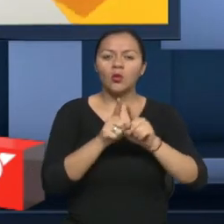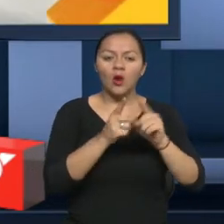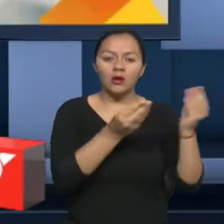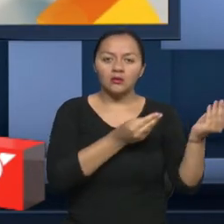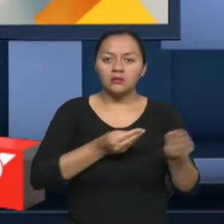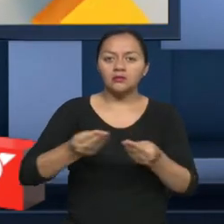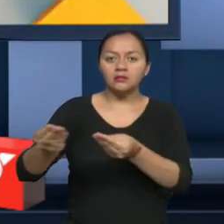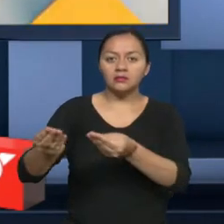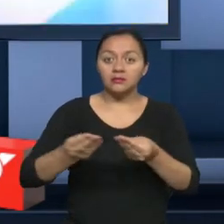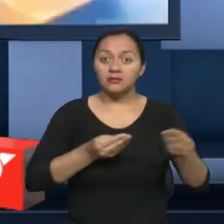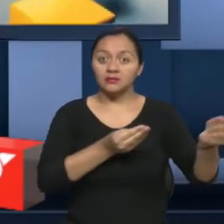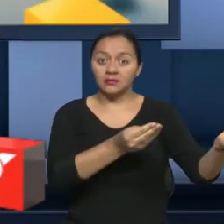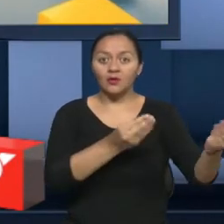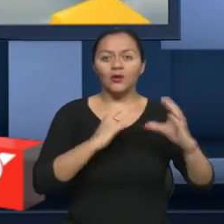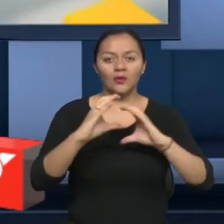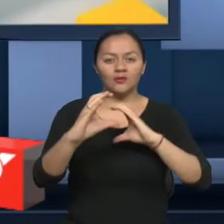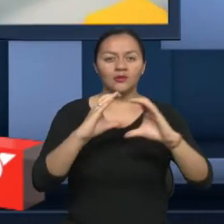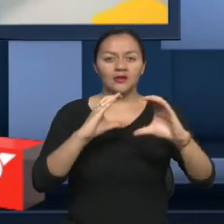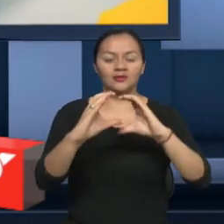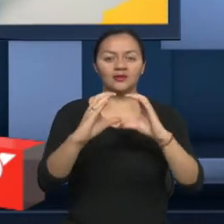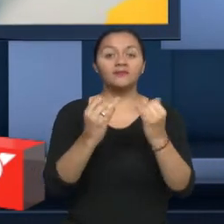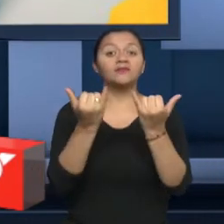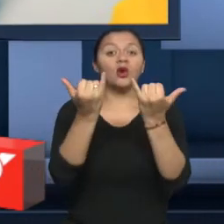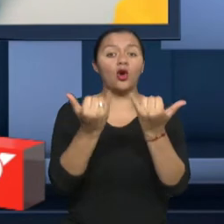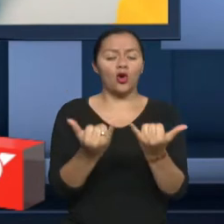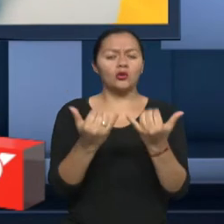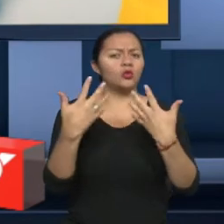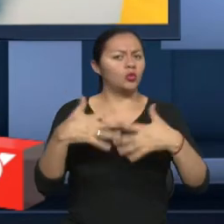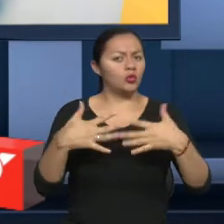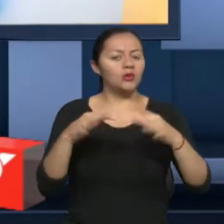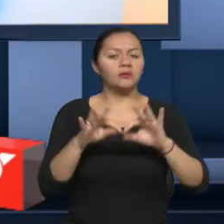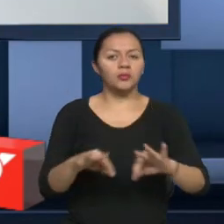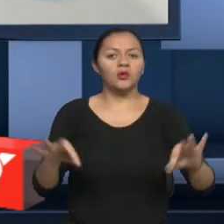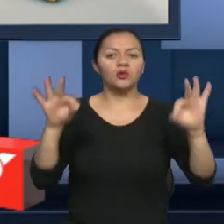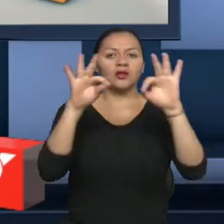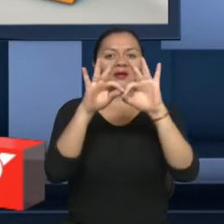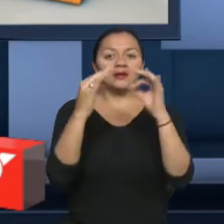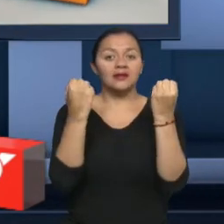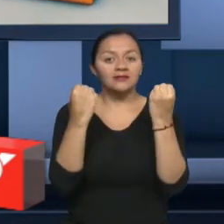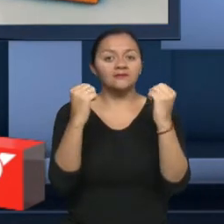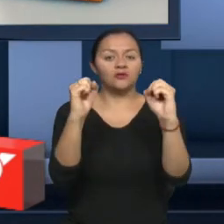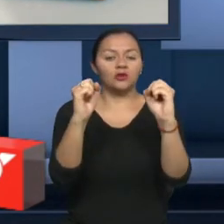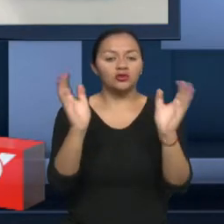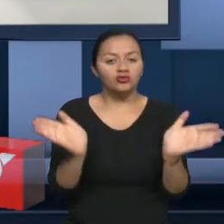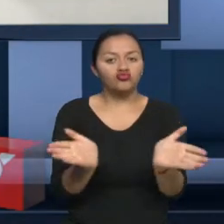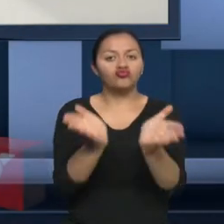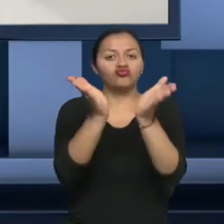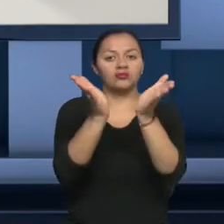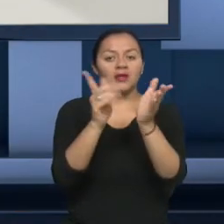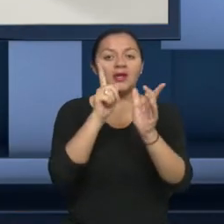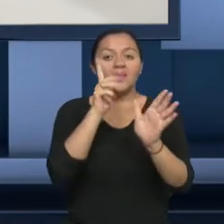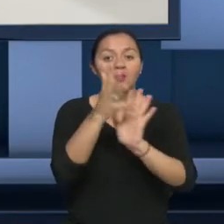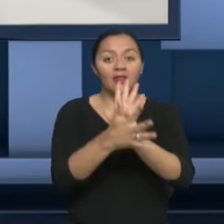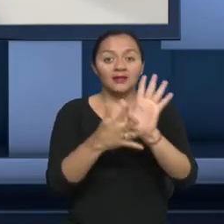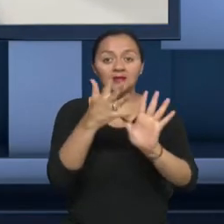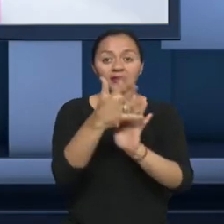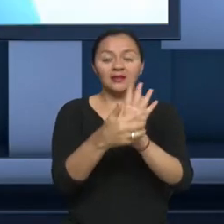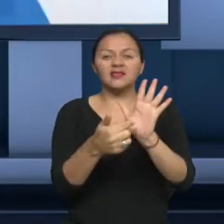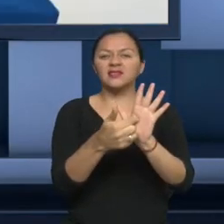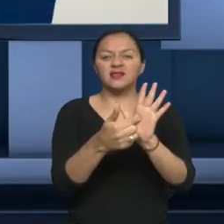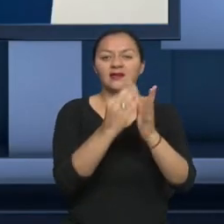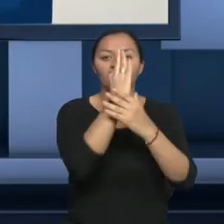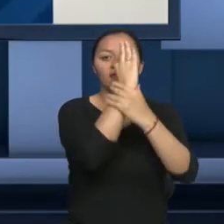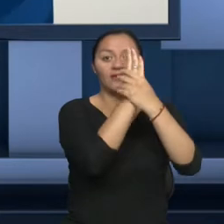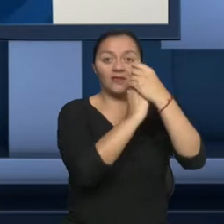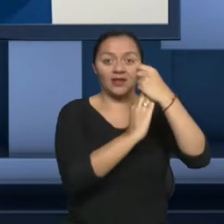comunicación. En Construyendo Igualdad trataremos la importancia de los esfuerzos realizados para impulsar la lengua de señas ecuatoriana por parte de la